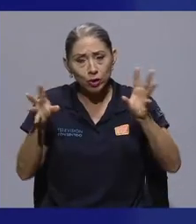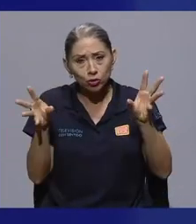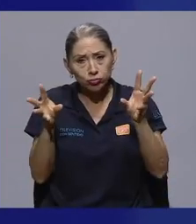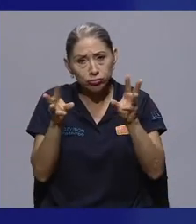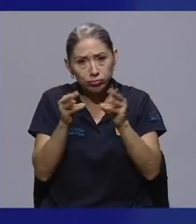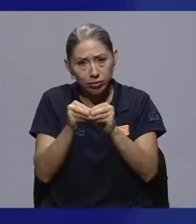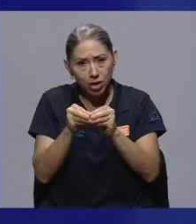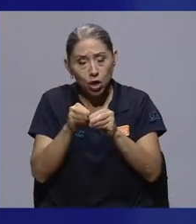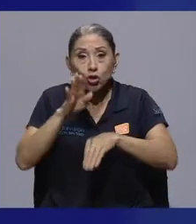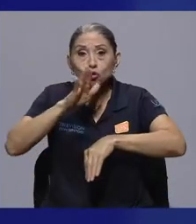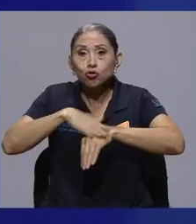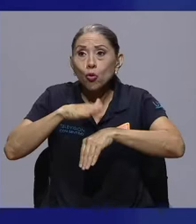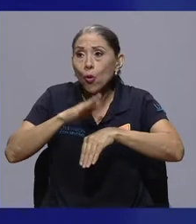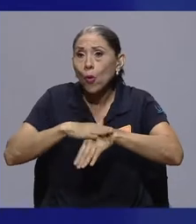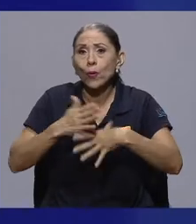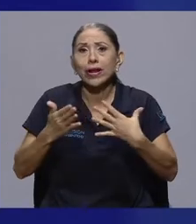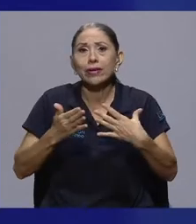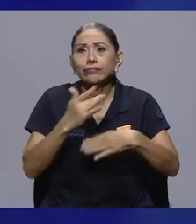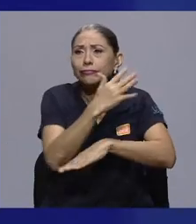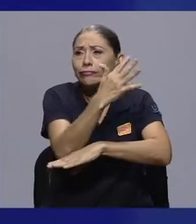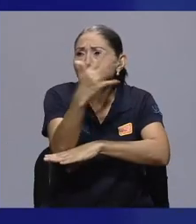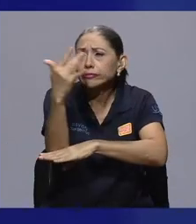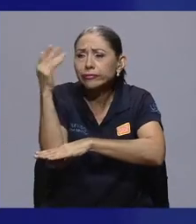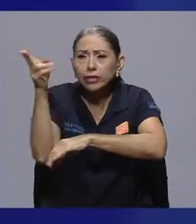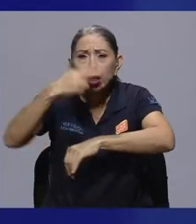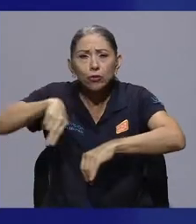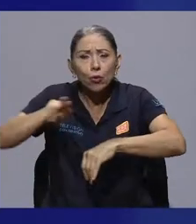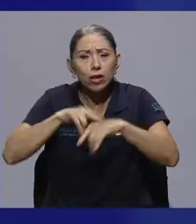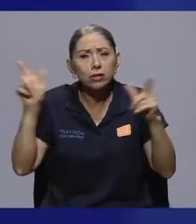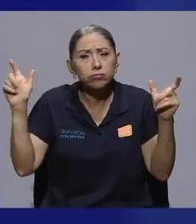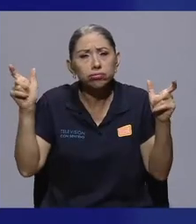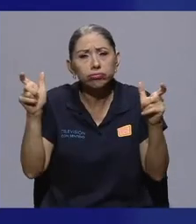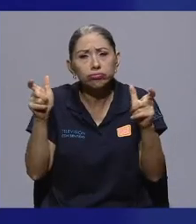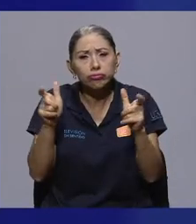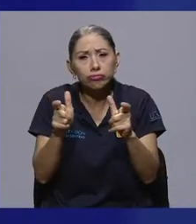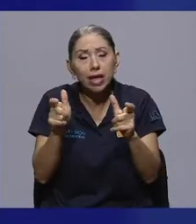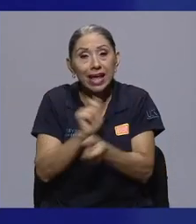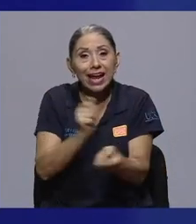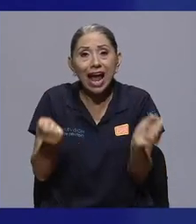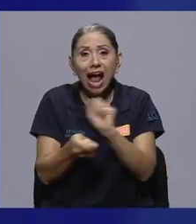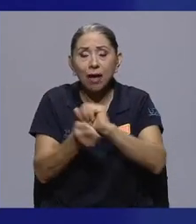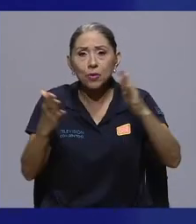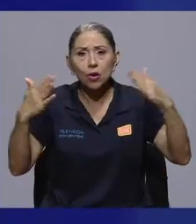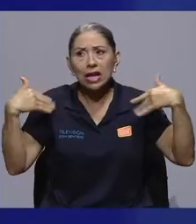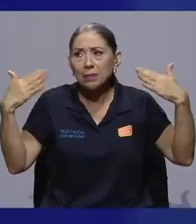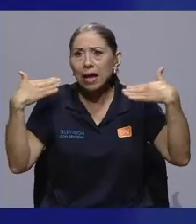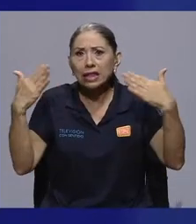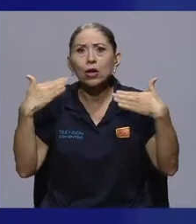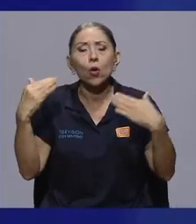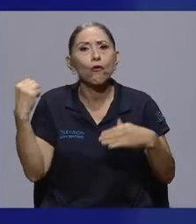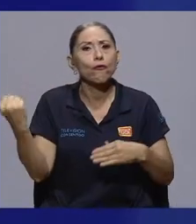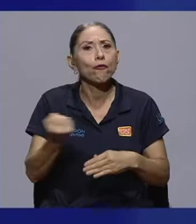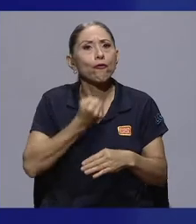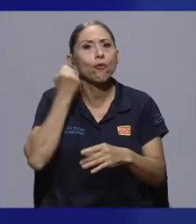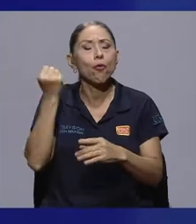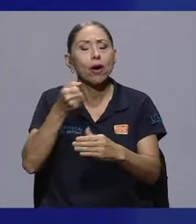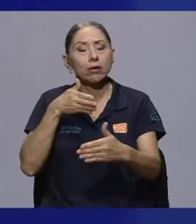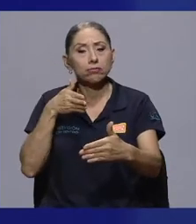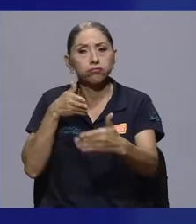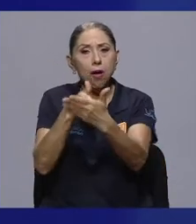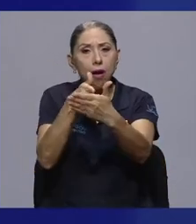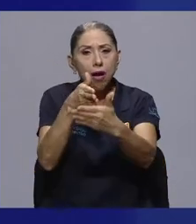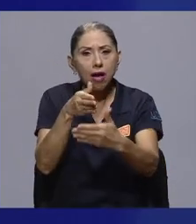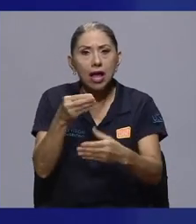reducción de la biodiversidad en el mundo, de las amenazas del cambio climático, lo que sucede con los